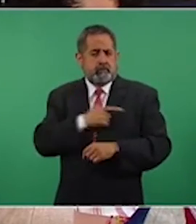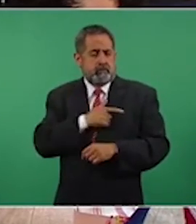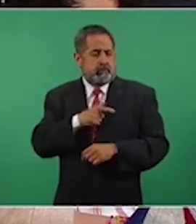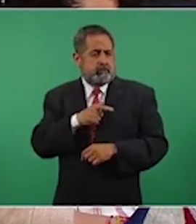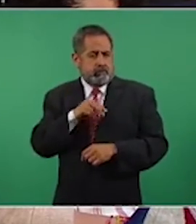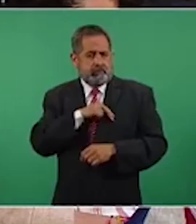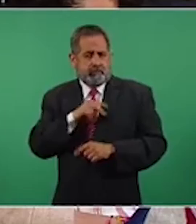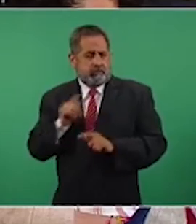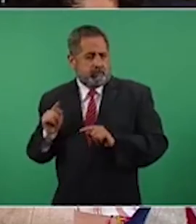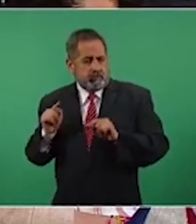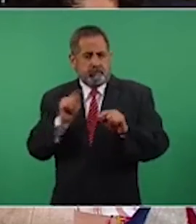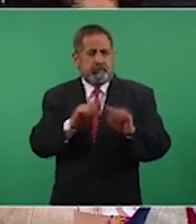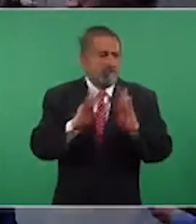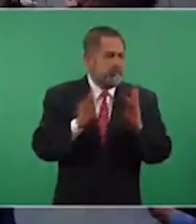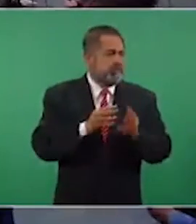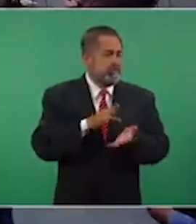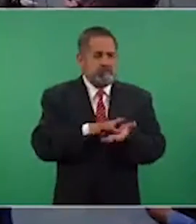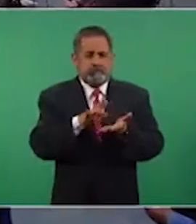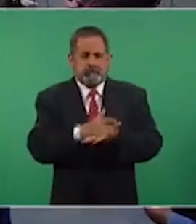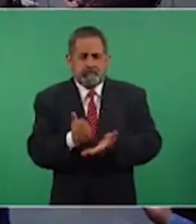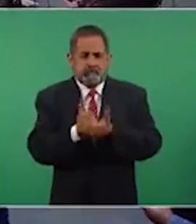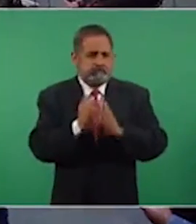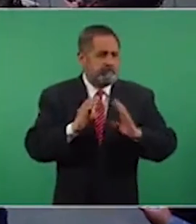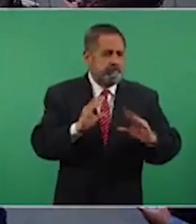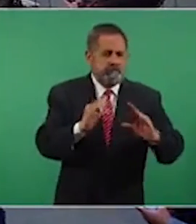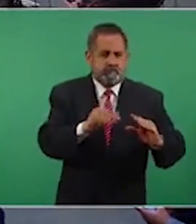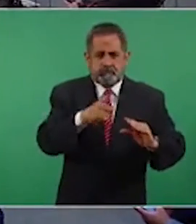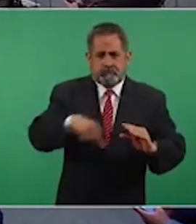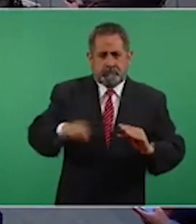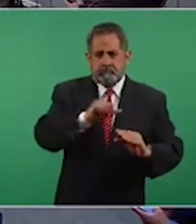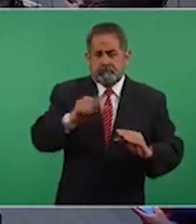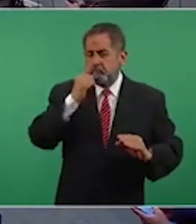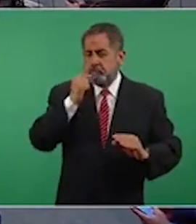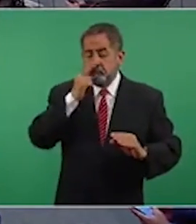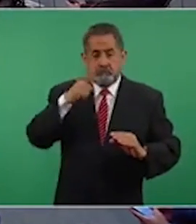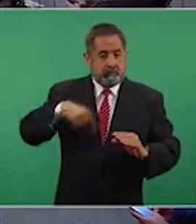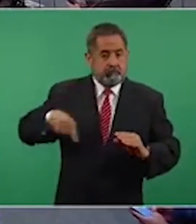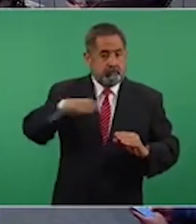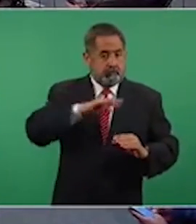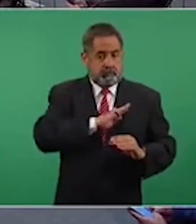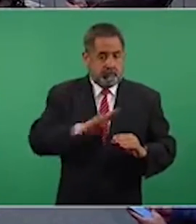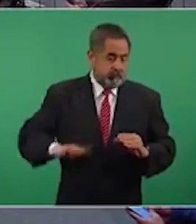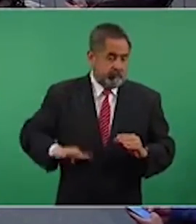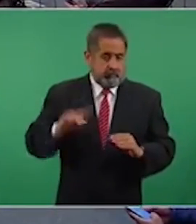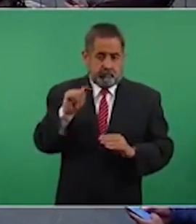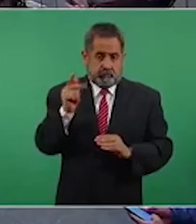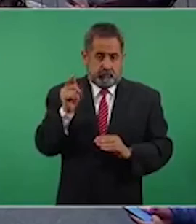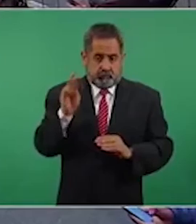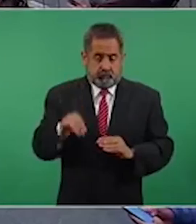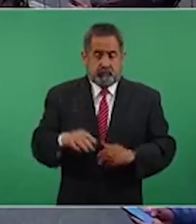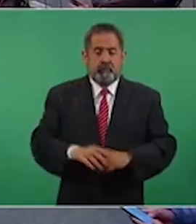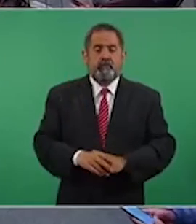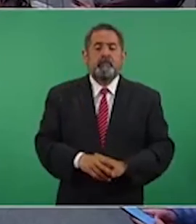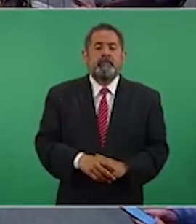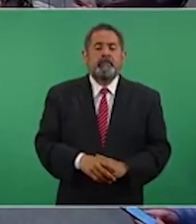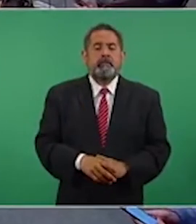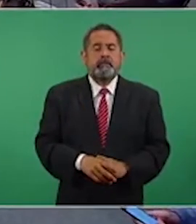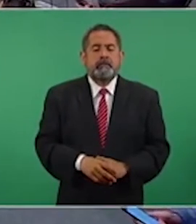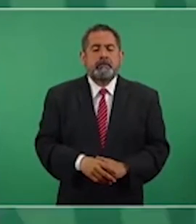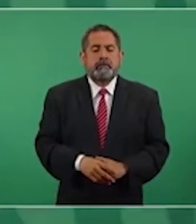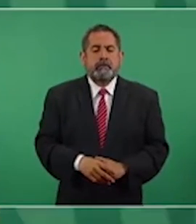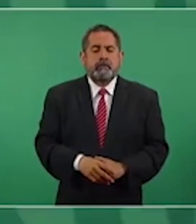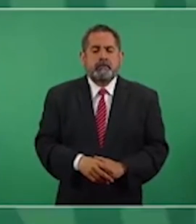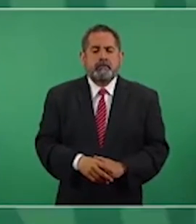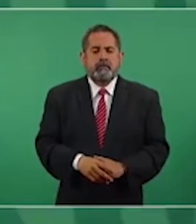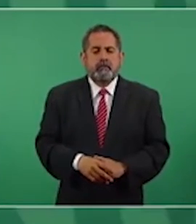Nacional para mejorar la conducta policial que existe en el municipio de Tulum? Esa es